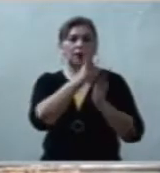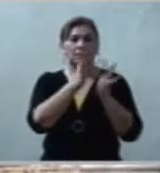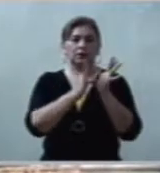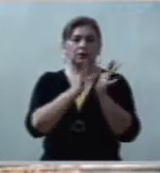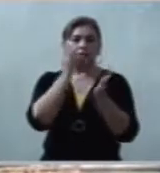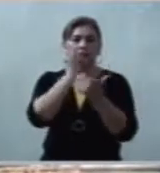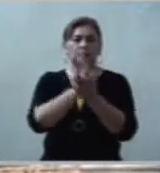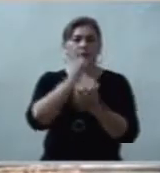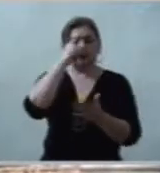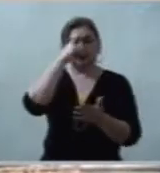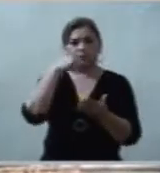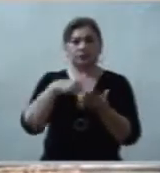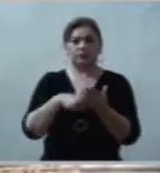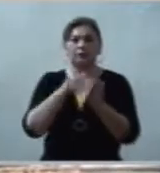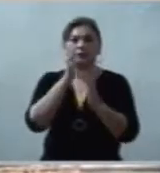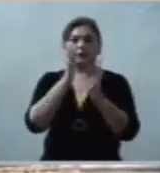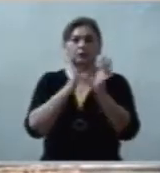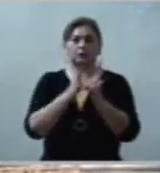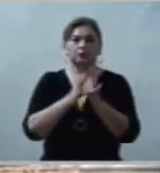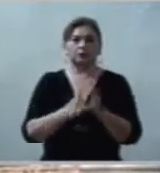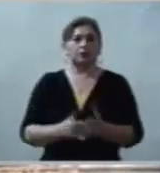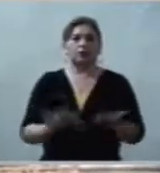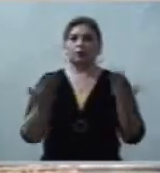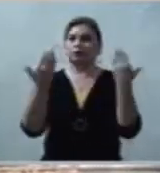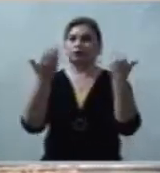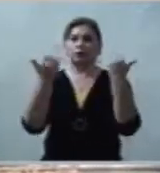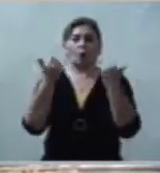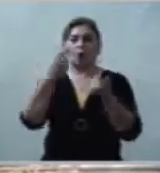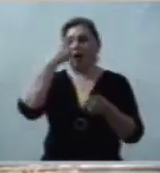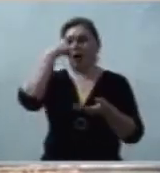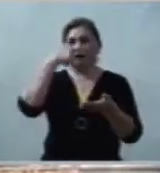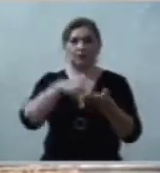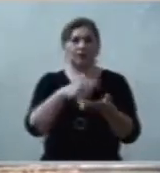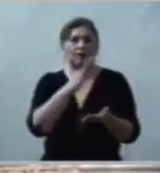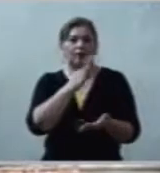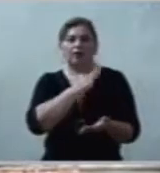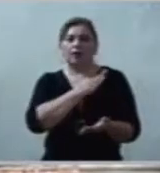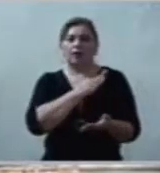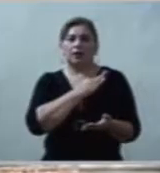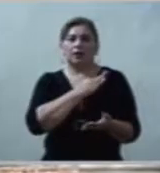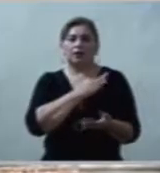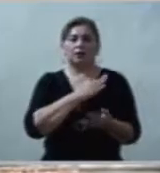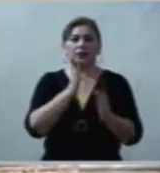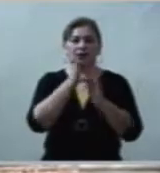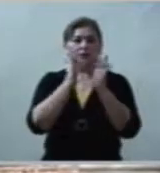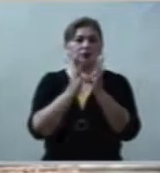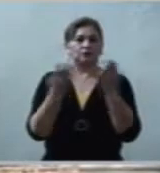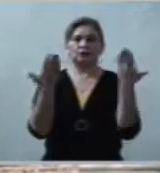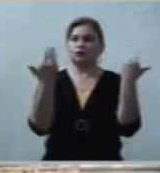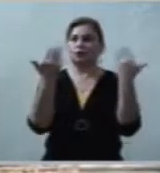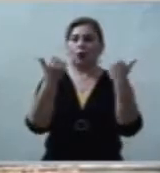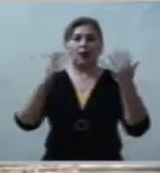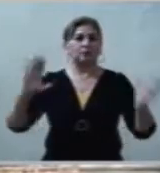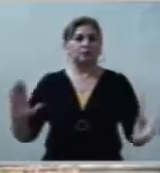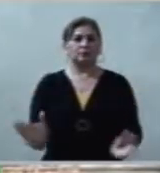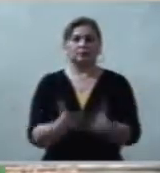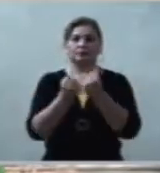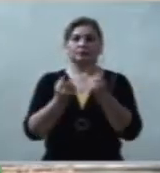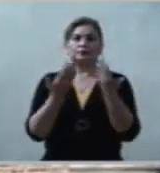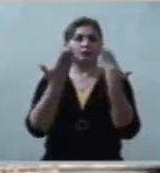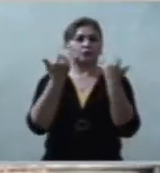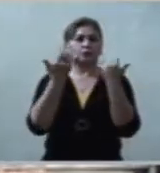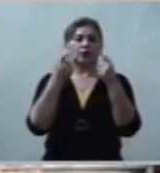no hay salvación, no hay iglesia. Hoy,